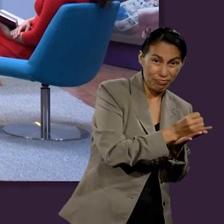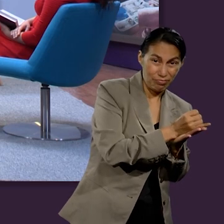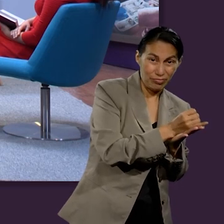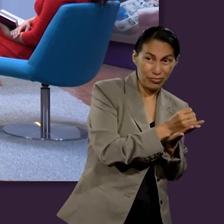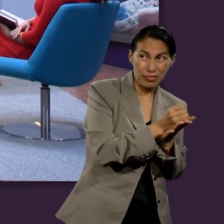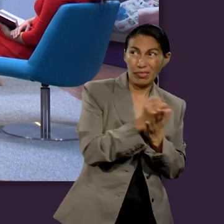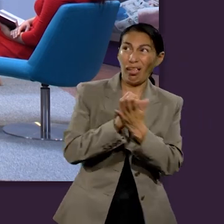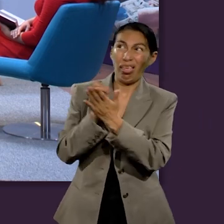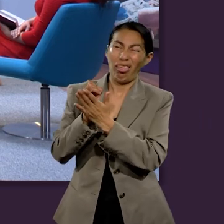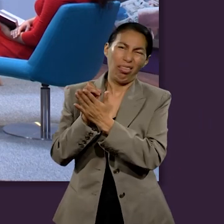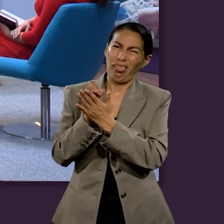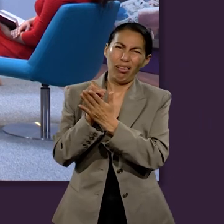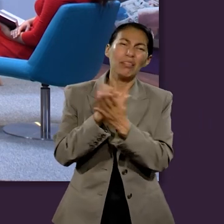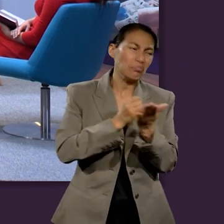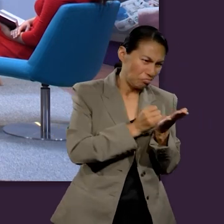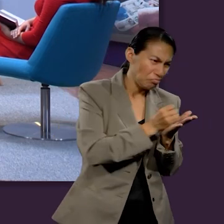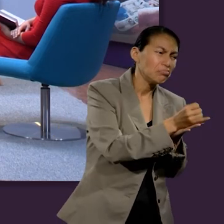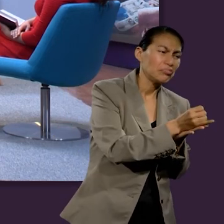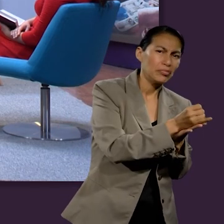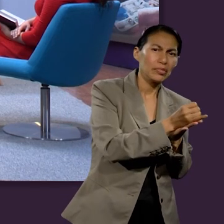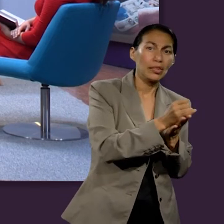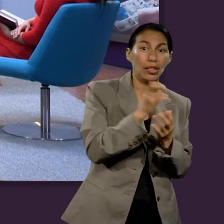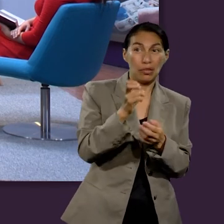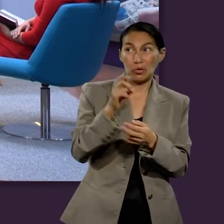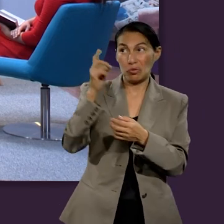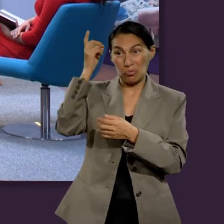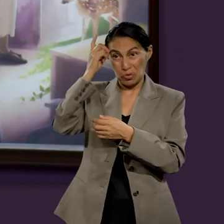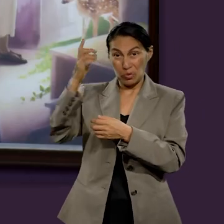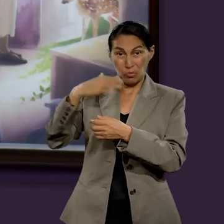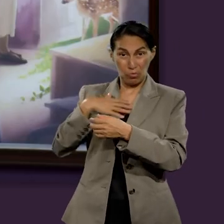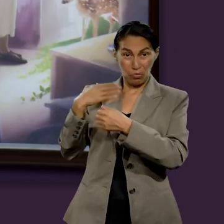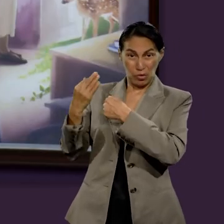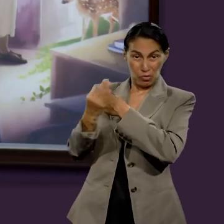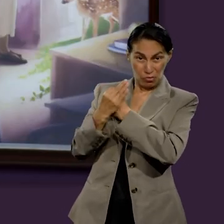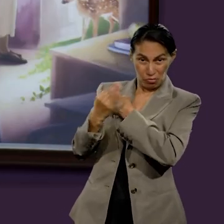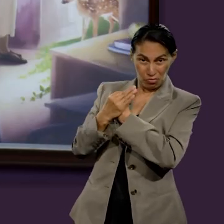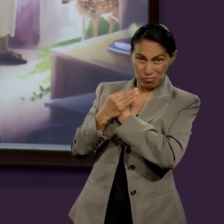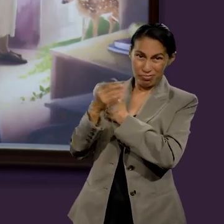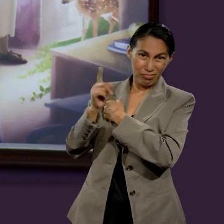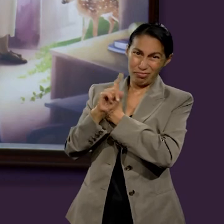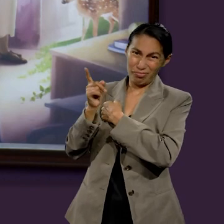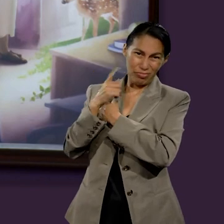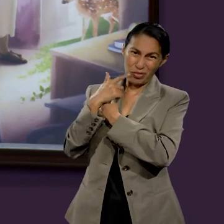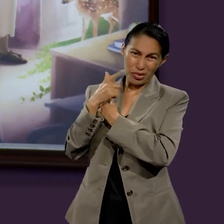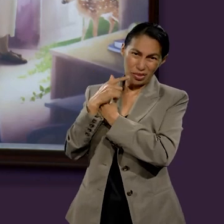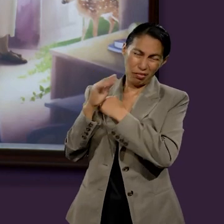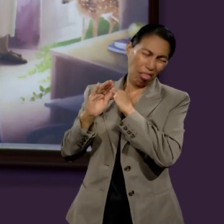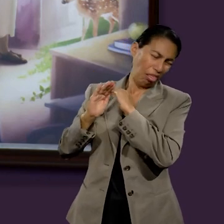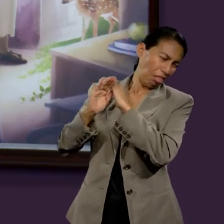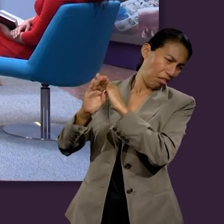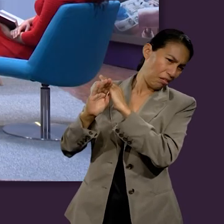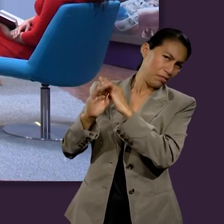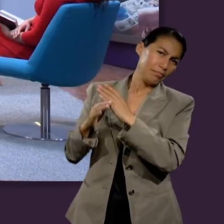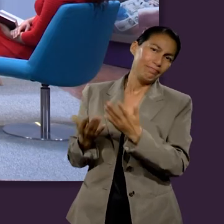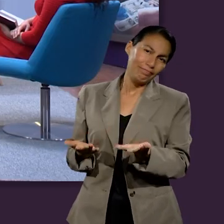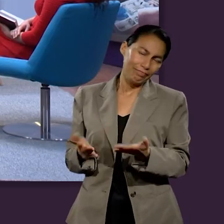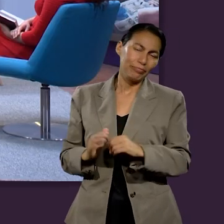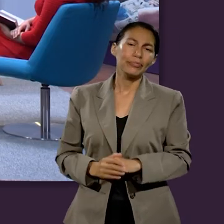decidimos que no sea nuestro escudo, nuestra protección en este juicio.